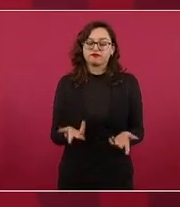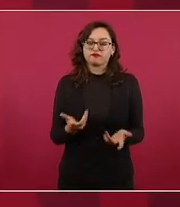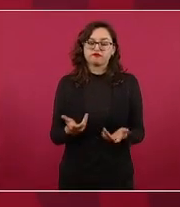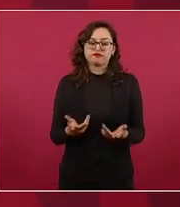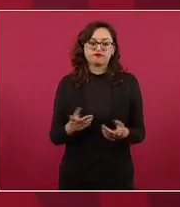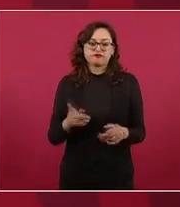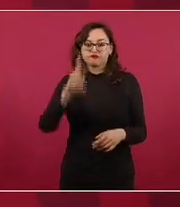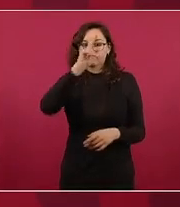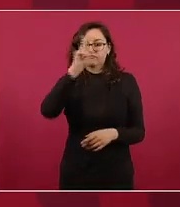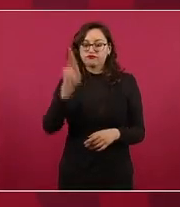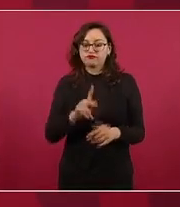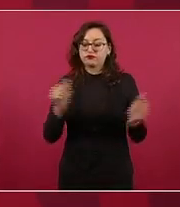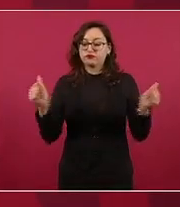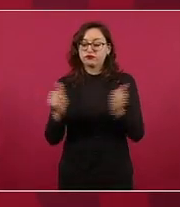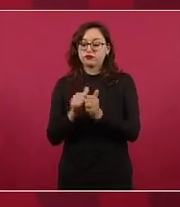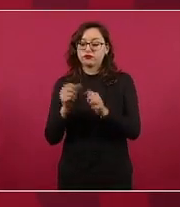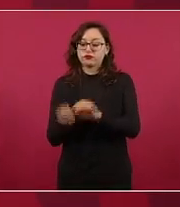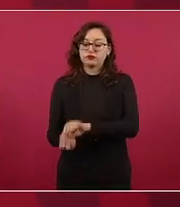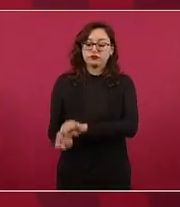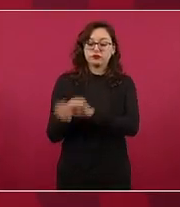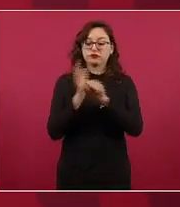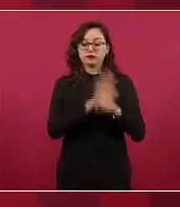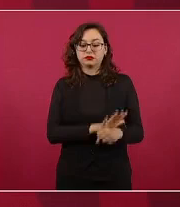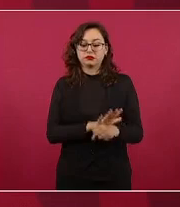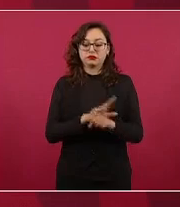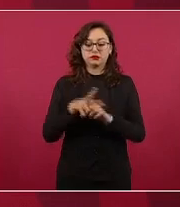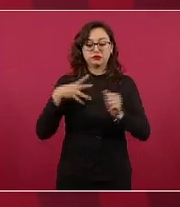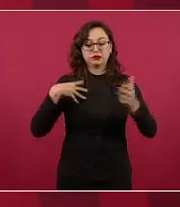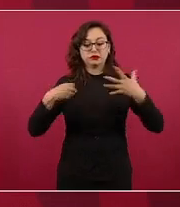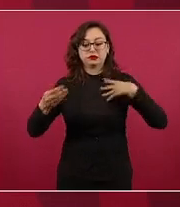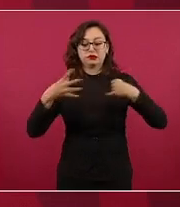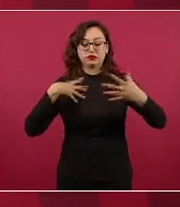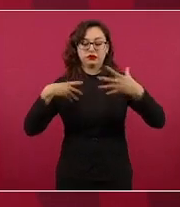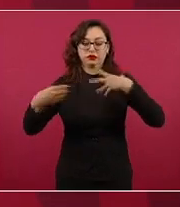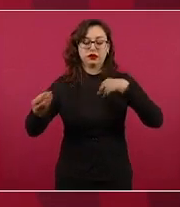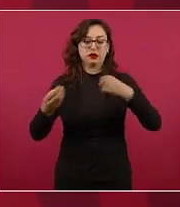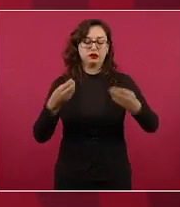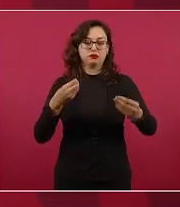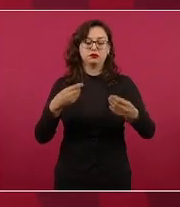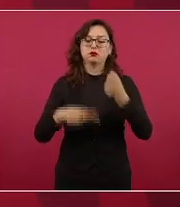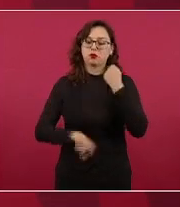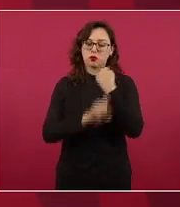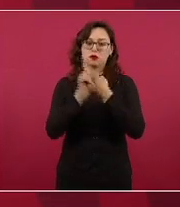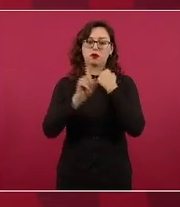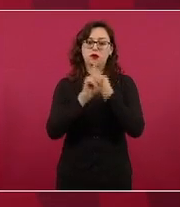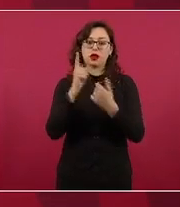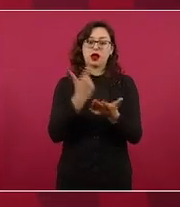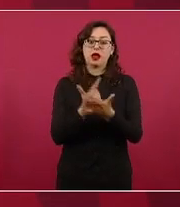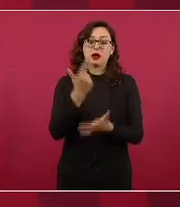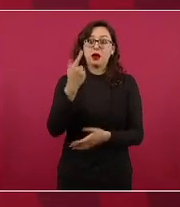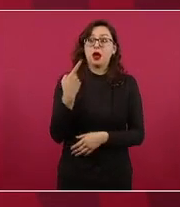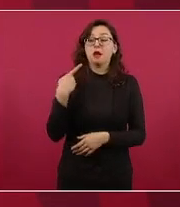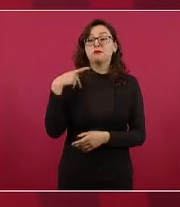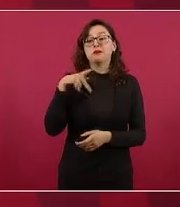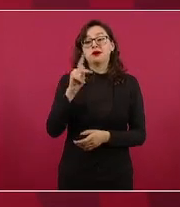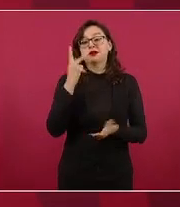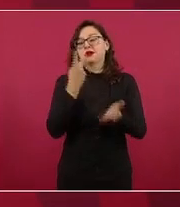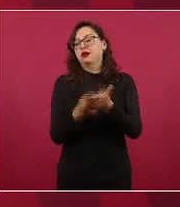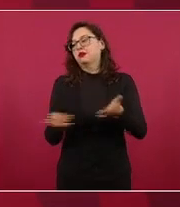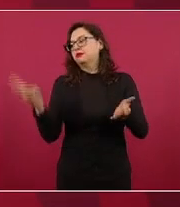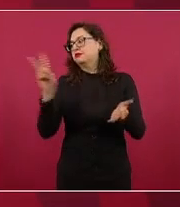se precipitó con la guerra que se pudo haber evitado